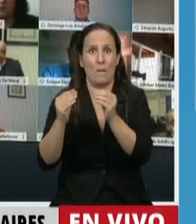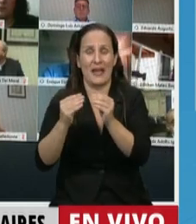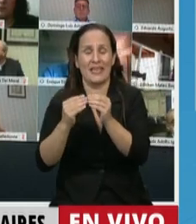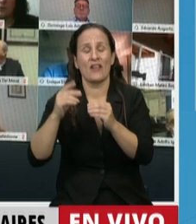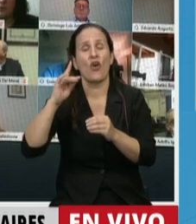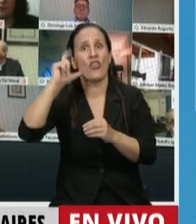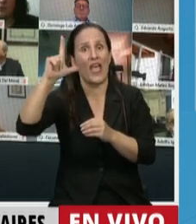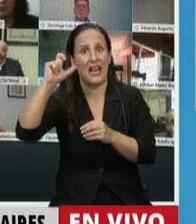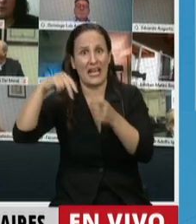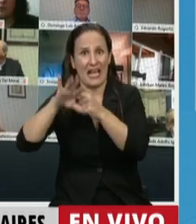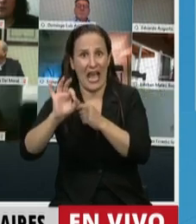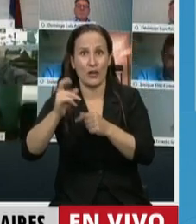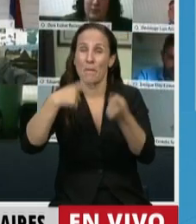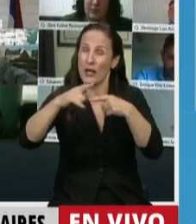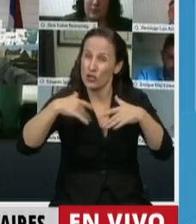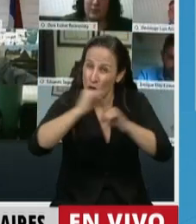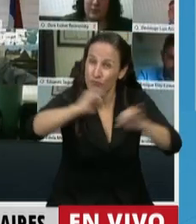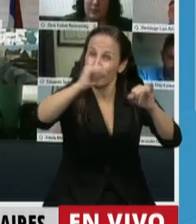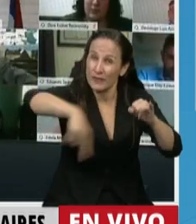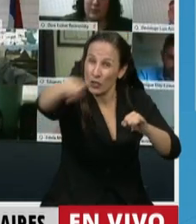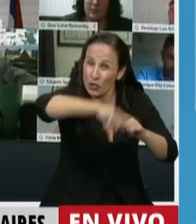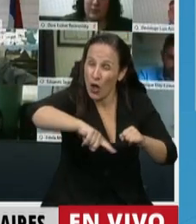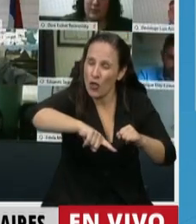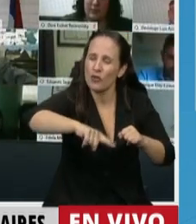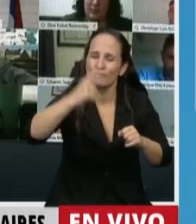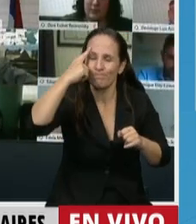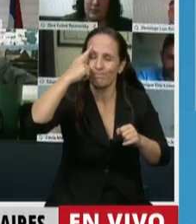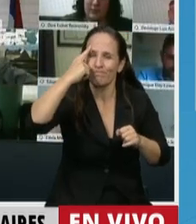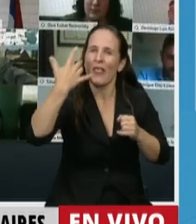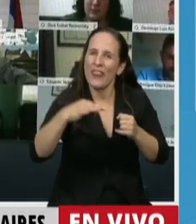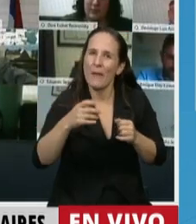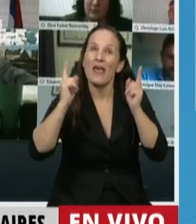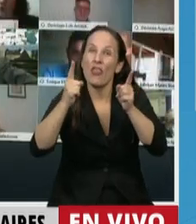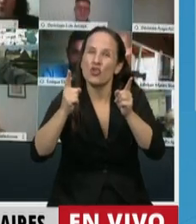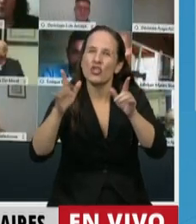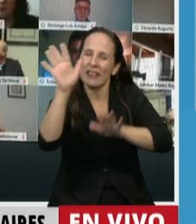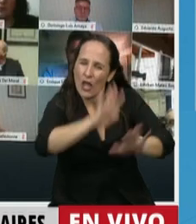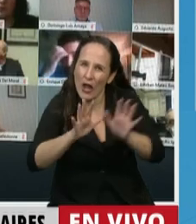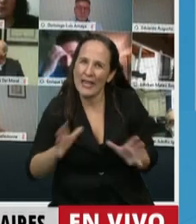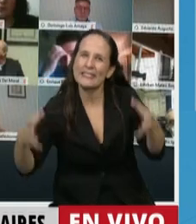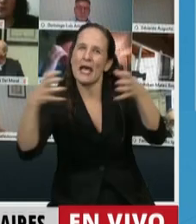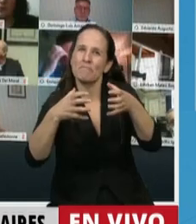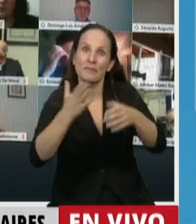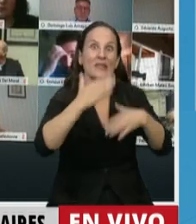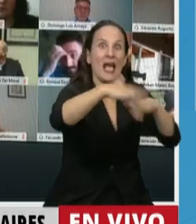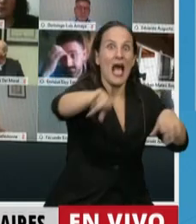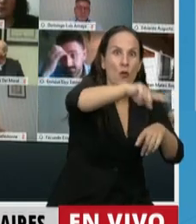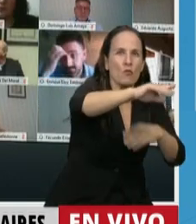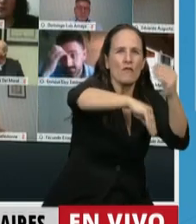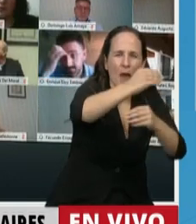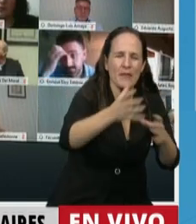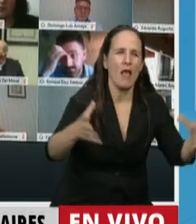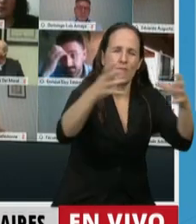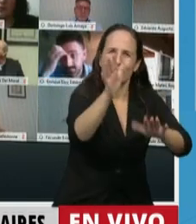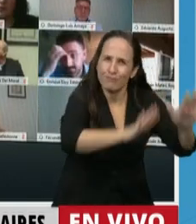Nicolás del Caño. Pero llamo y refuerzo la necesidad de la organización de la docencia y de los estudiantes y de sus familias en